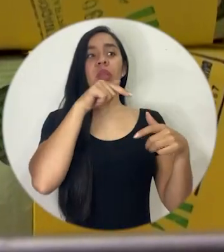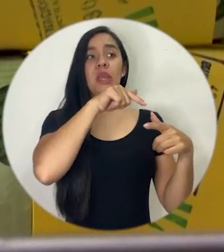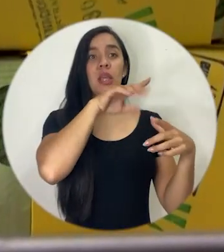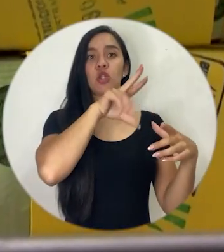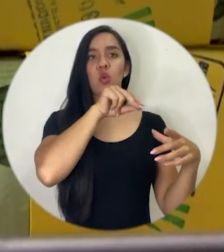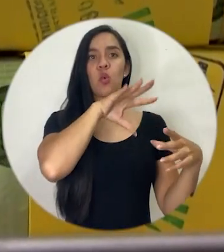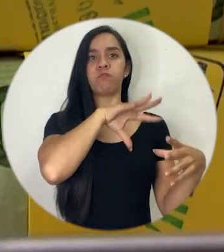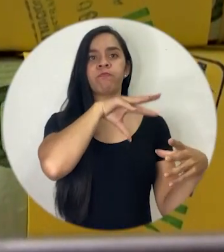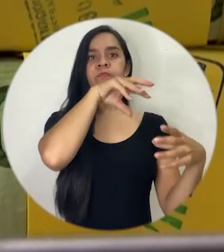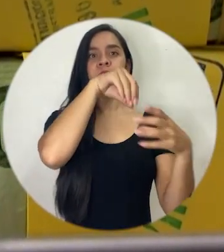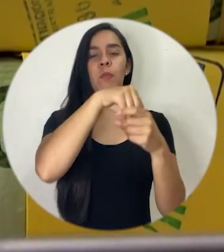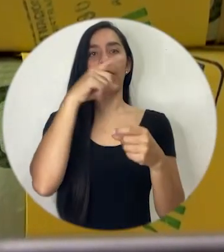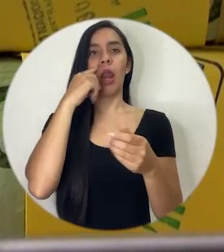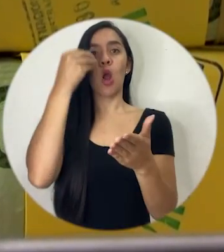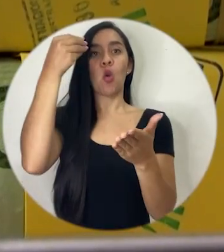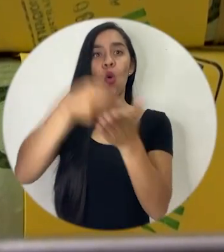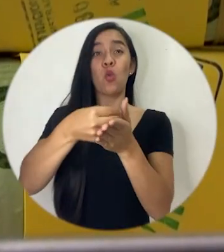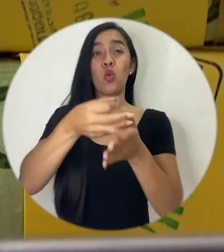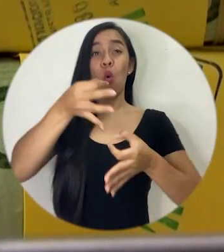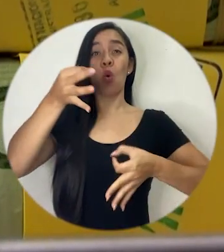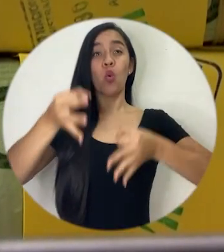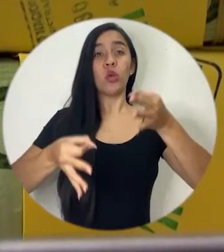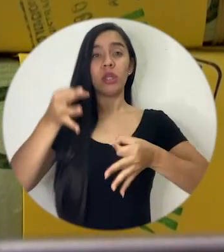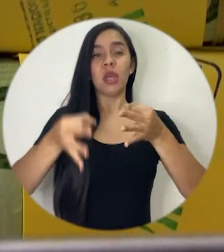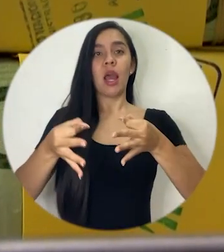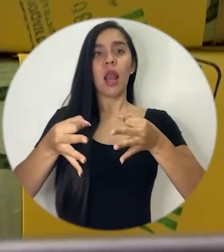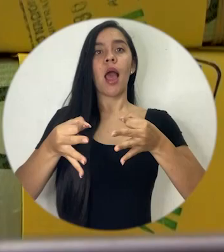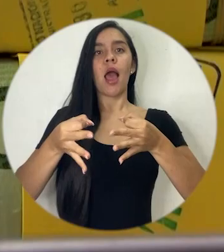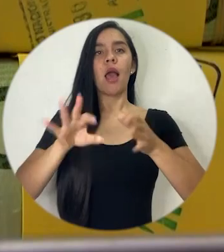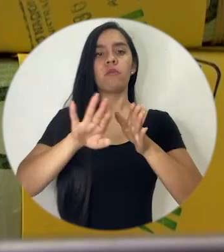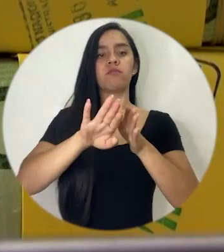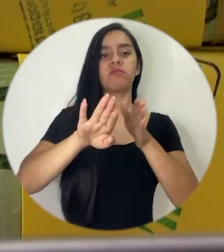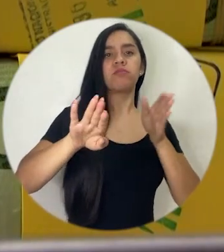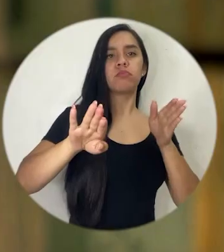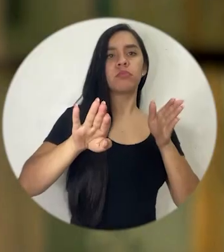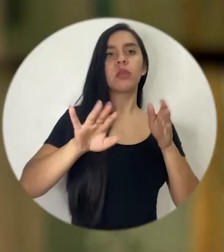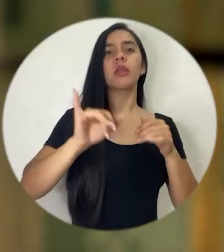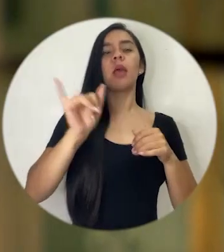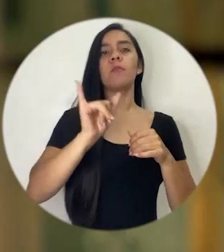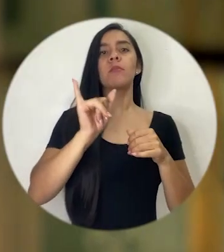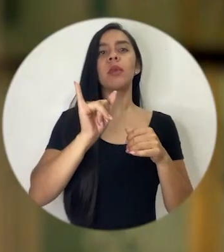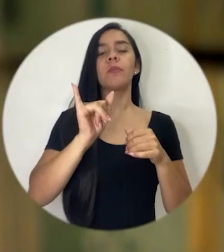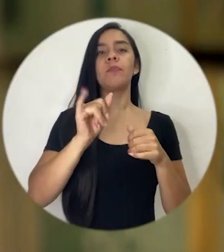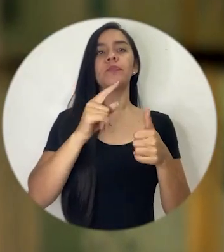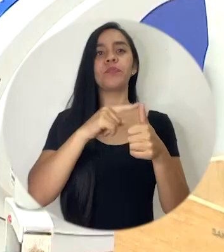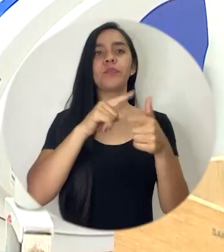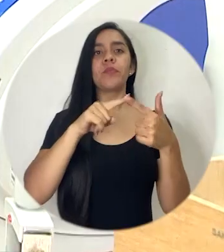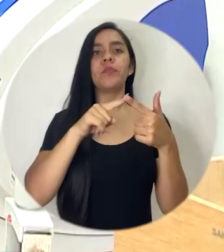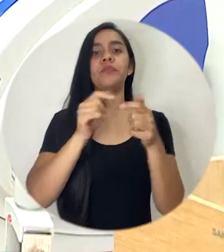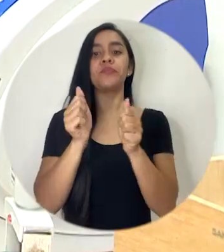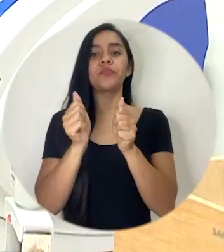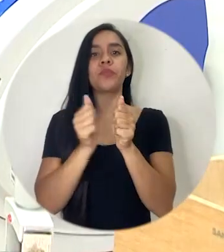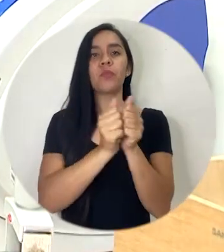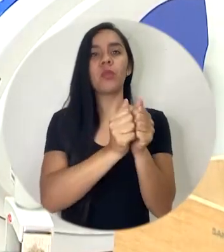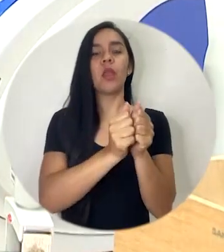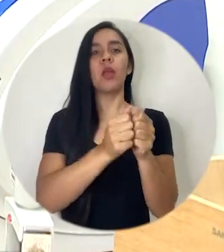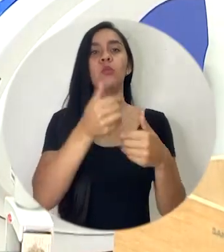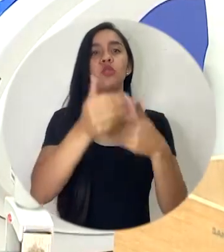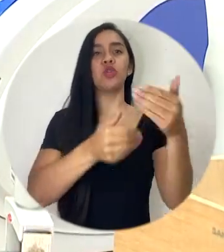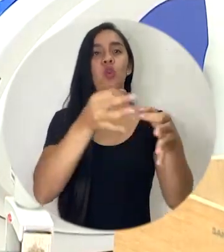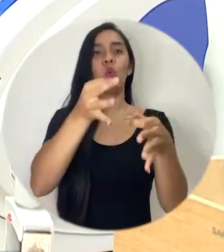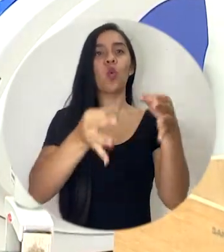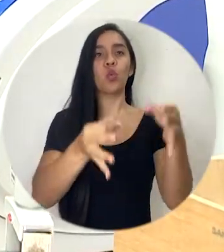situación de cobro judicial el acompañamiento a los juicios y los procesos de cobro